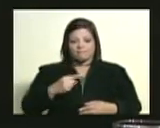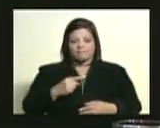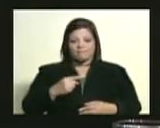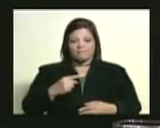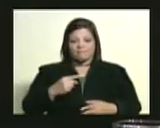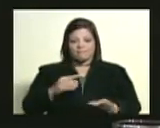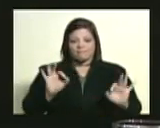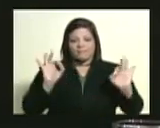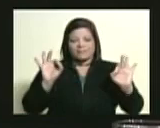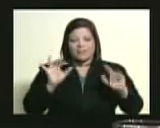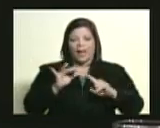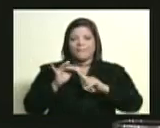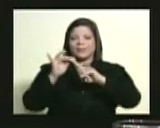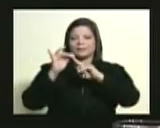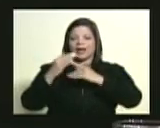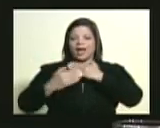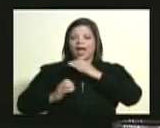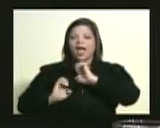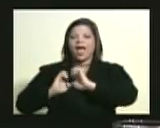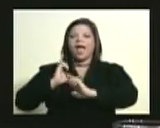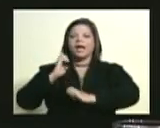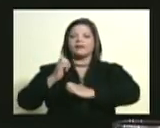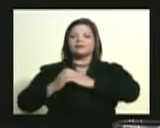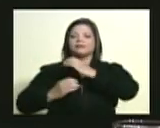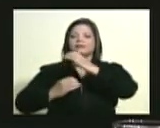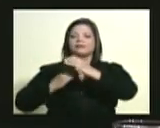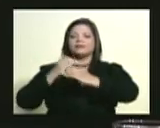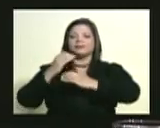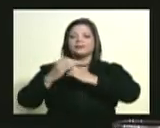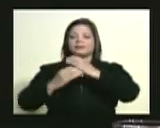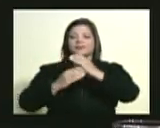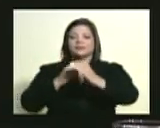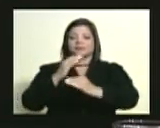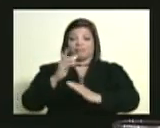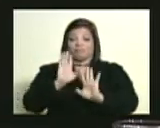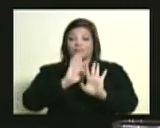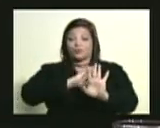especial es la evolución que tiene Bolívar hacia